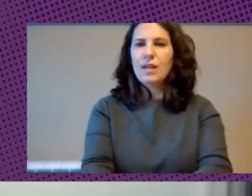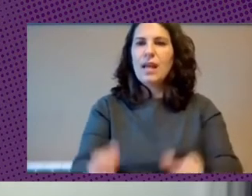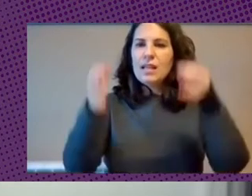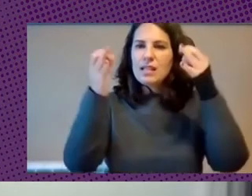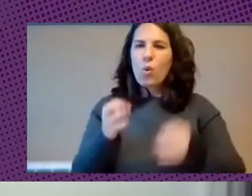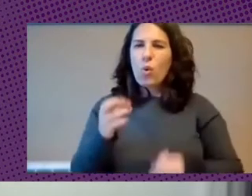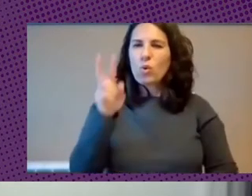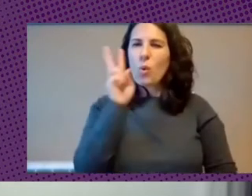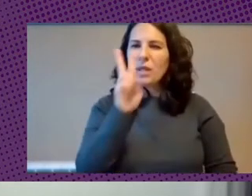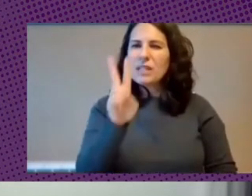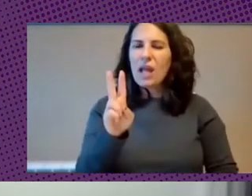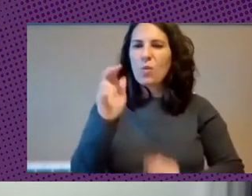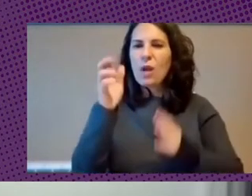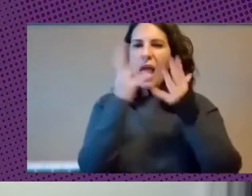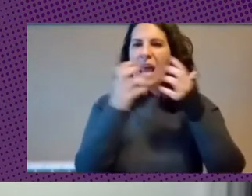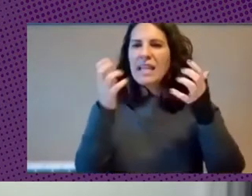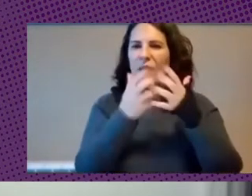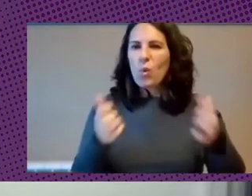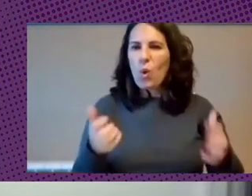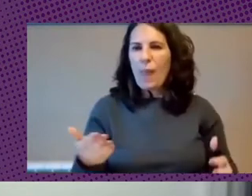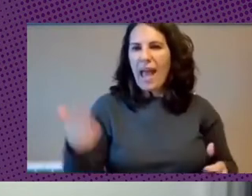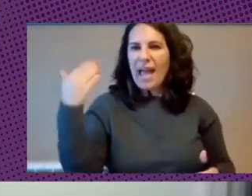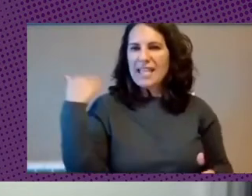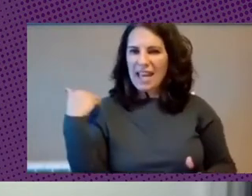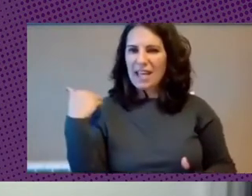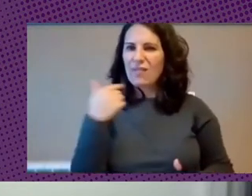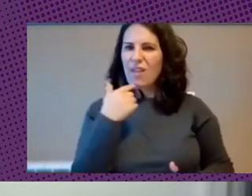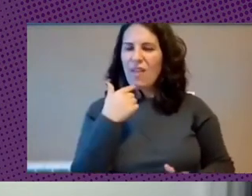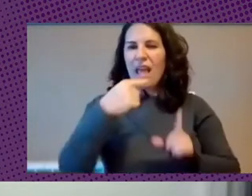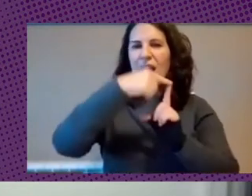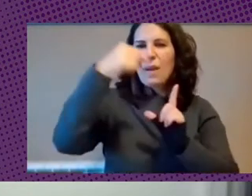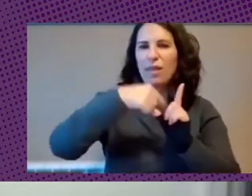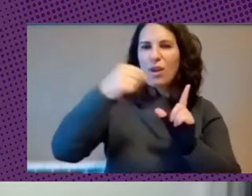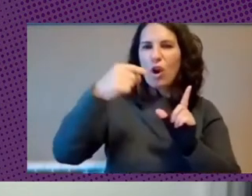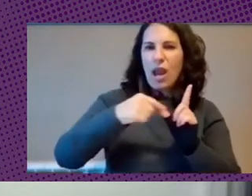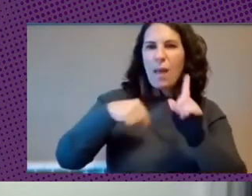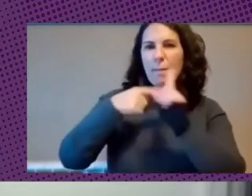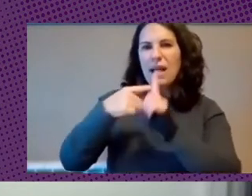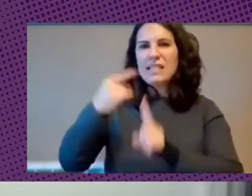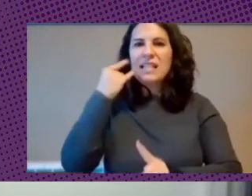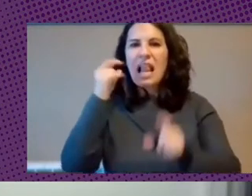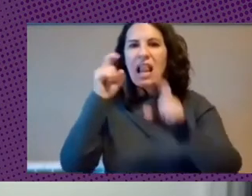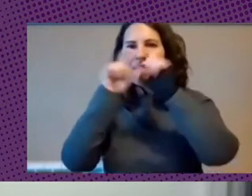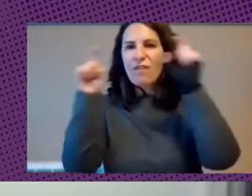receiving all the cash. So we would love to ask you about this.